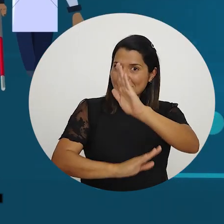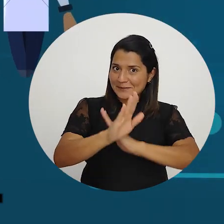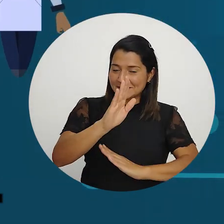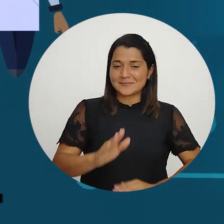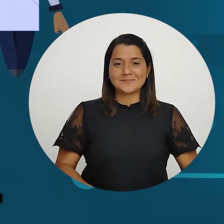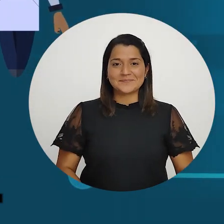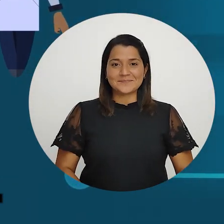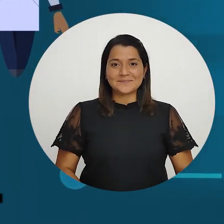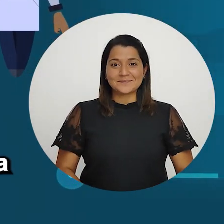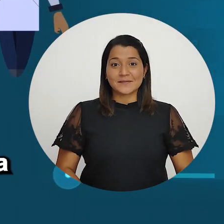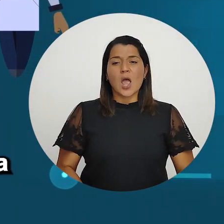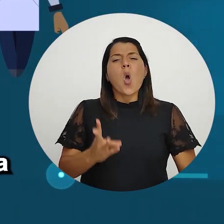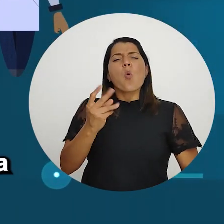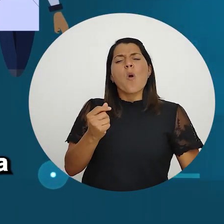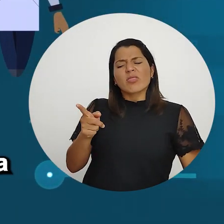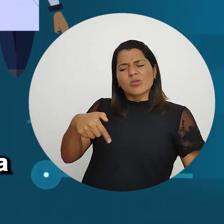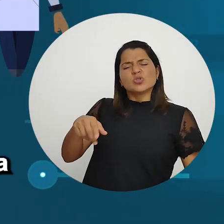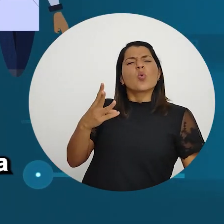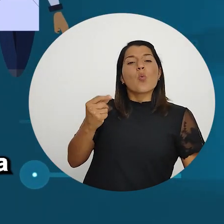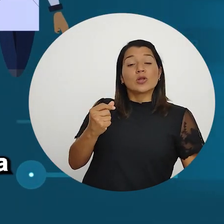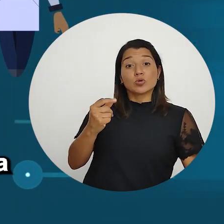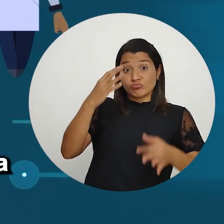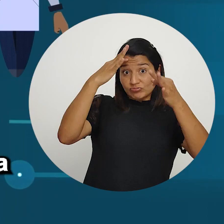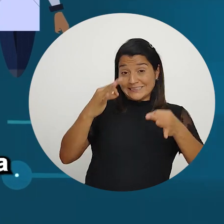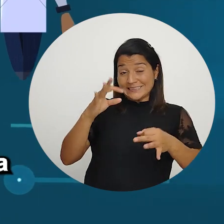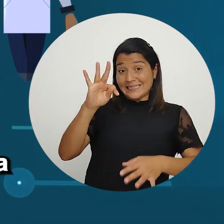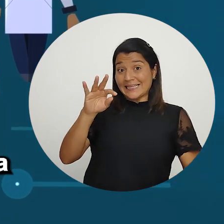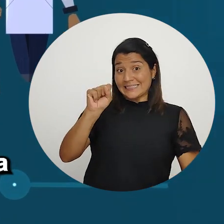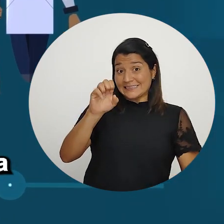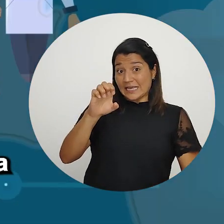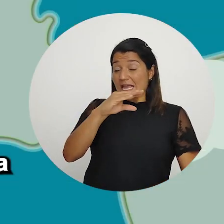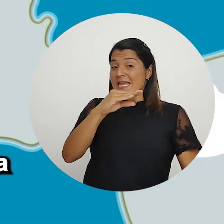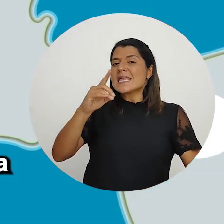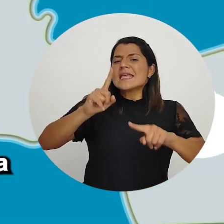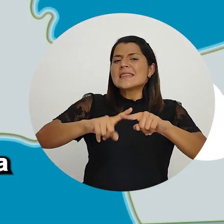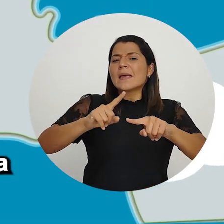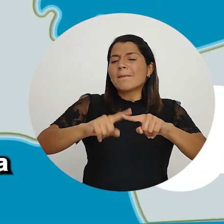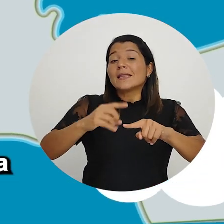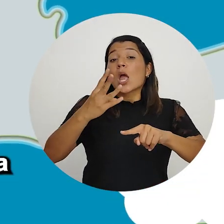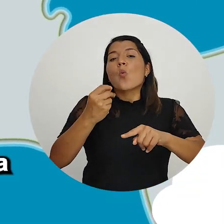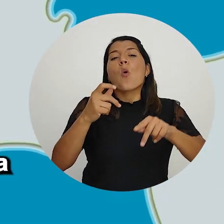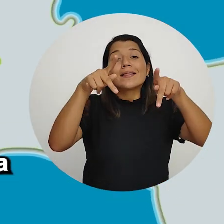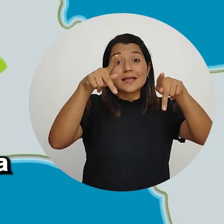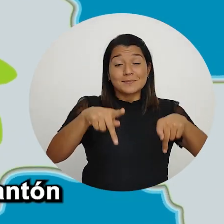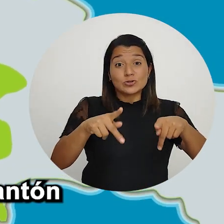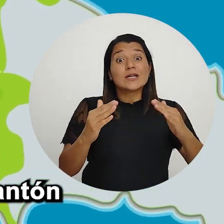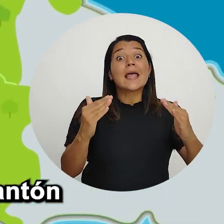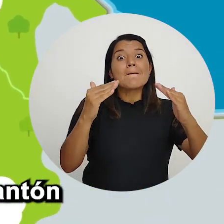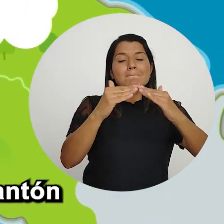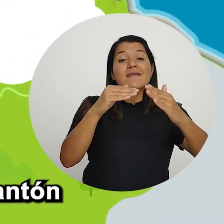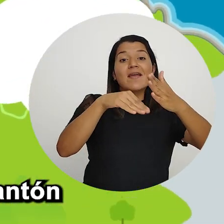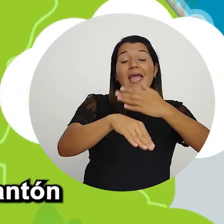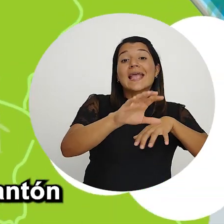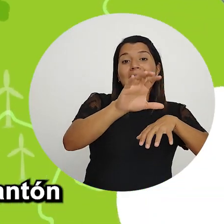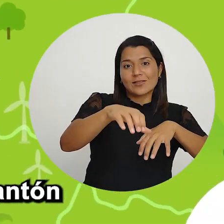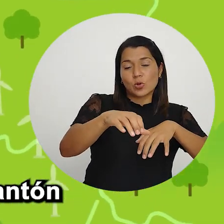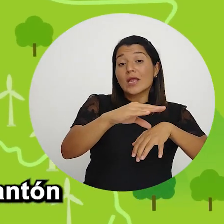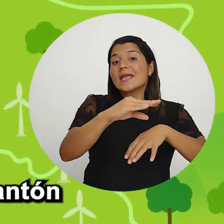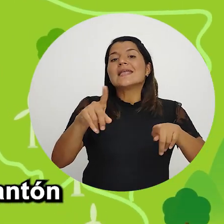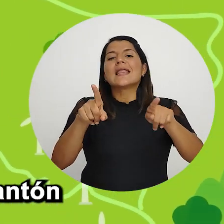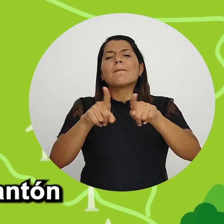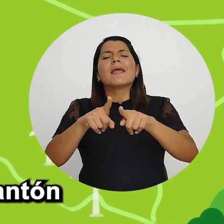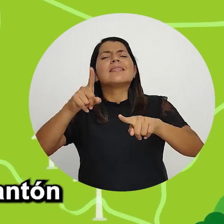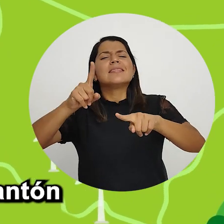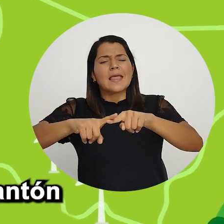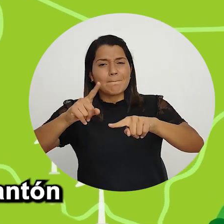con alguna discapacidad. El número de regidurías a elegir lo asigna el Tribunal Supremo de Elecciones y depende de la cantidad